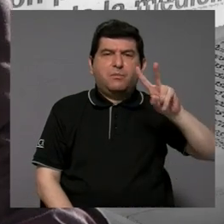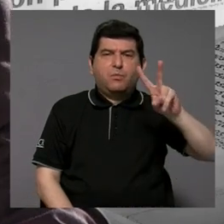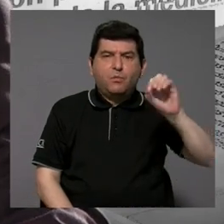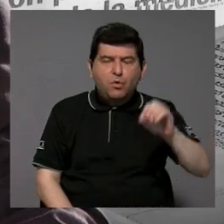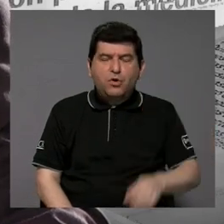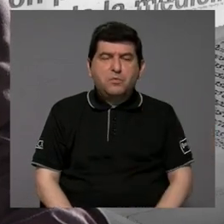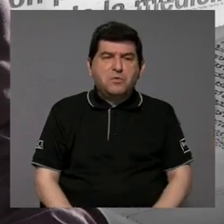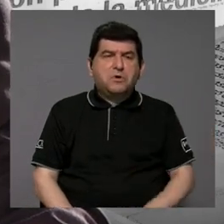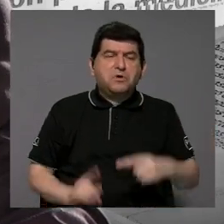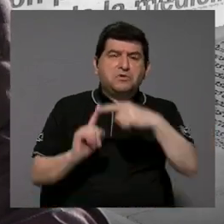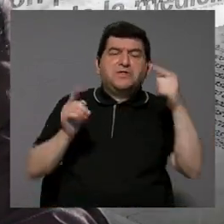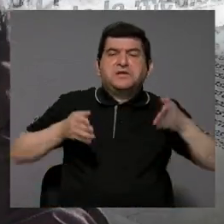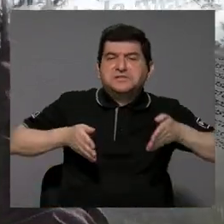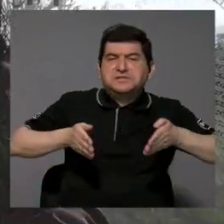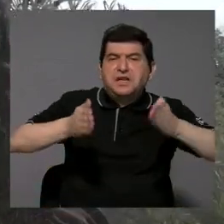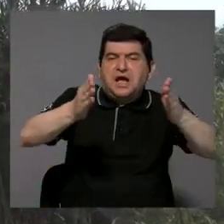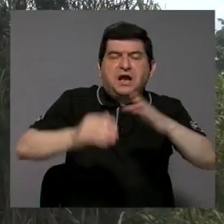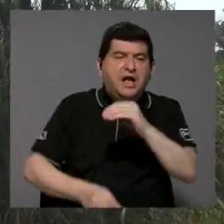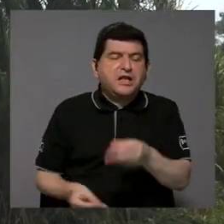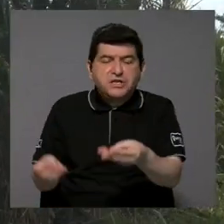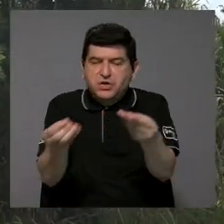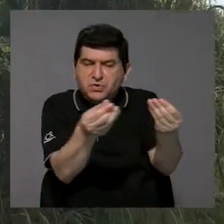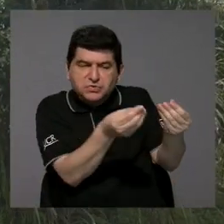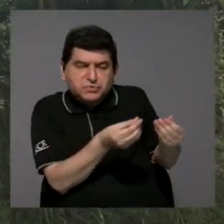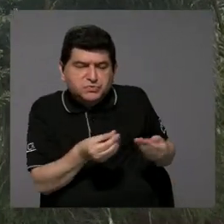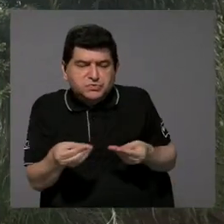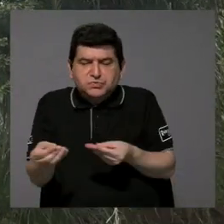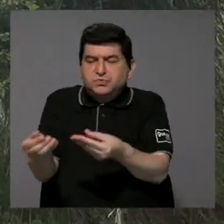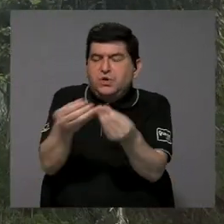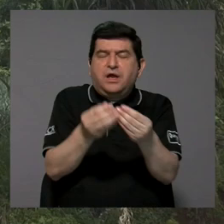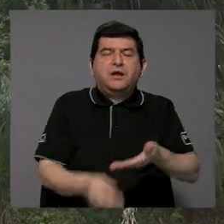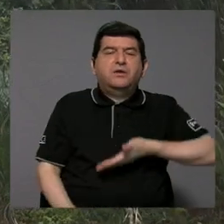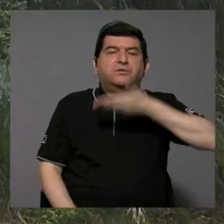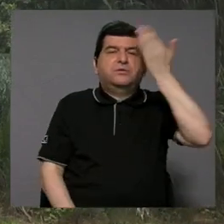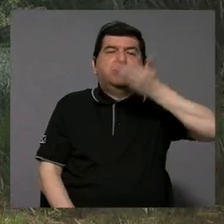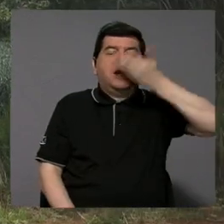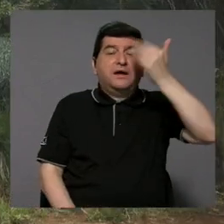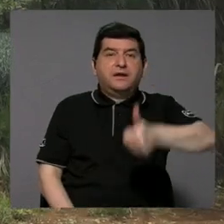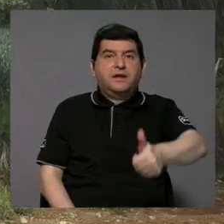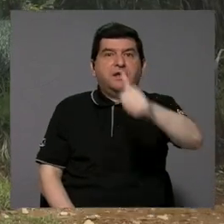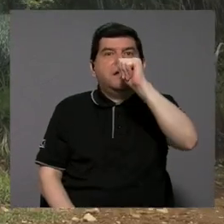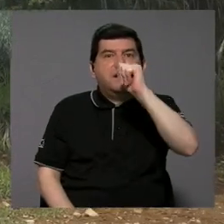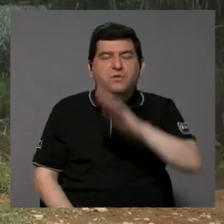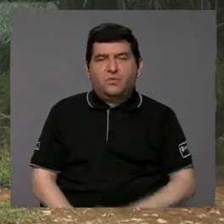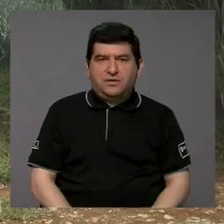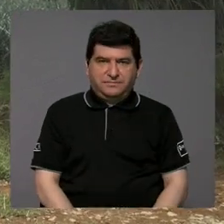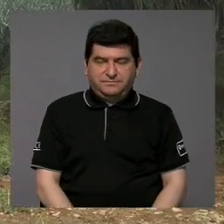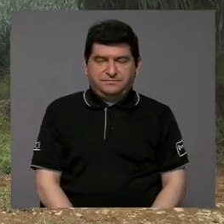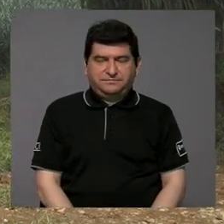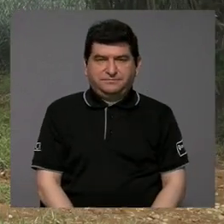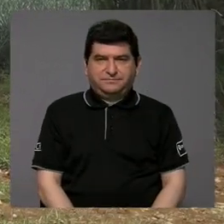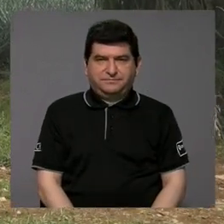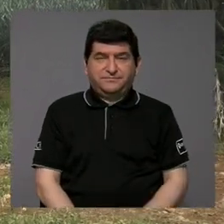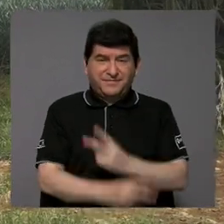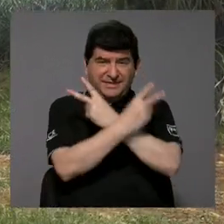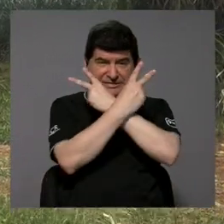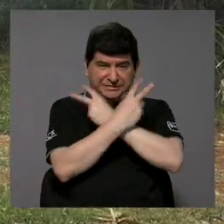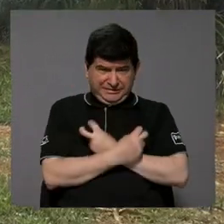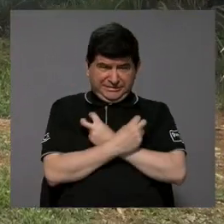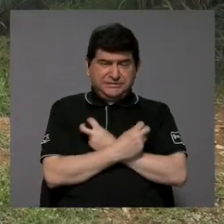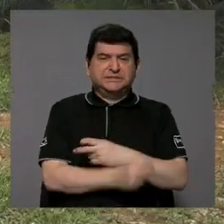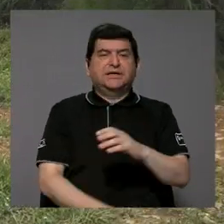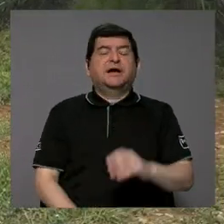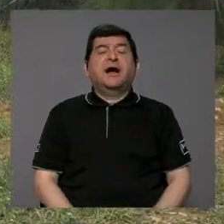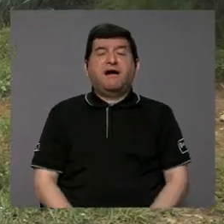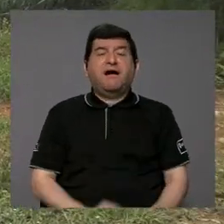en polvo del suelo, por aire y por agua, ¿verdad? Entonces, los plaguicidas, muchos